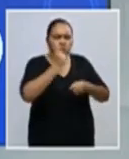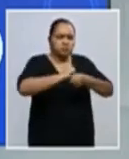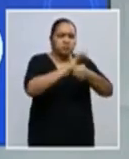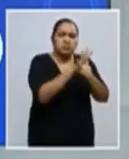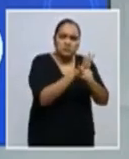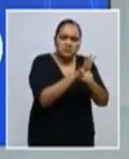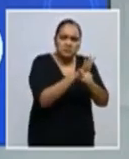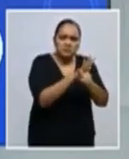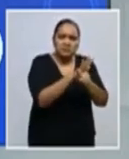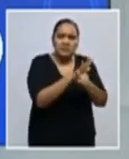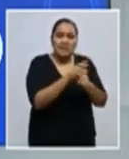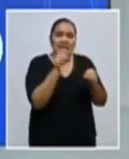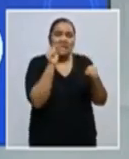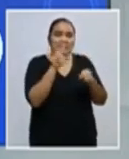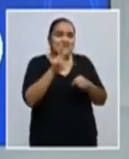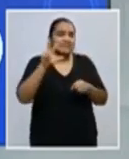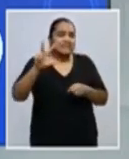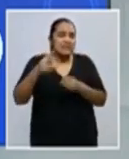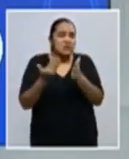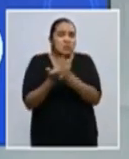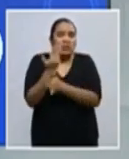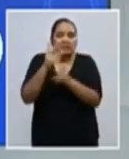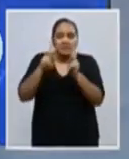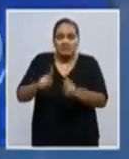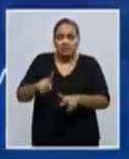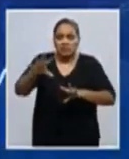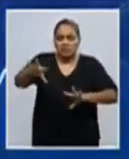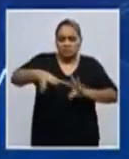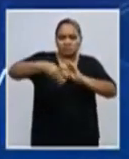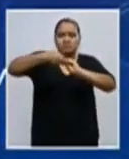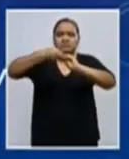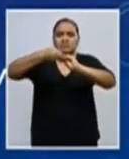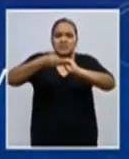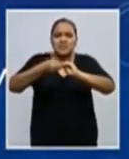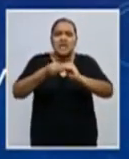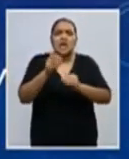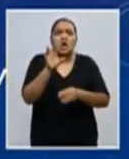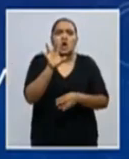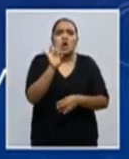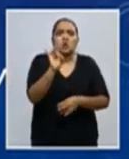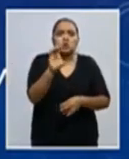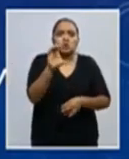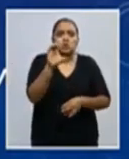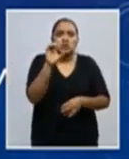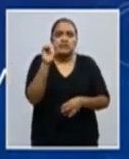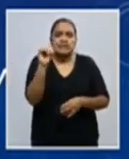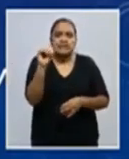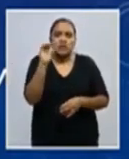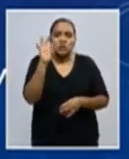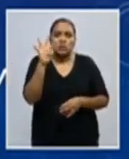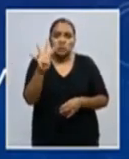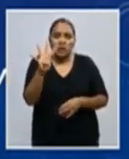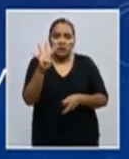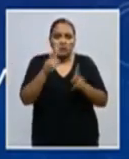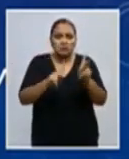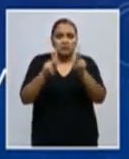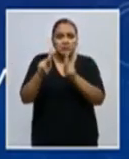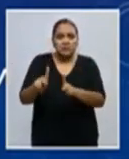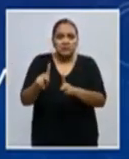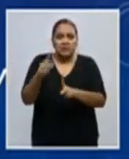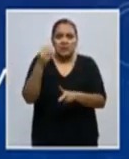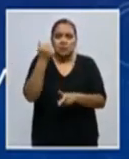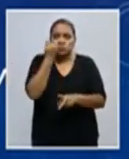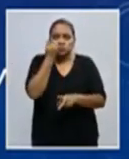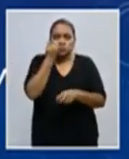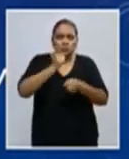Para estos 33 nuevos casos suman un total de 804 casos totales.